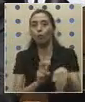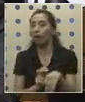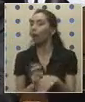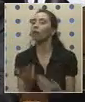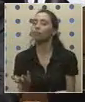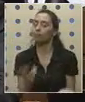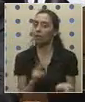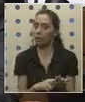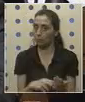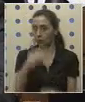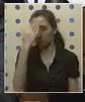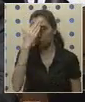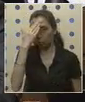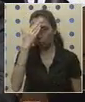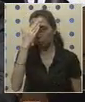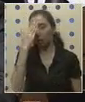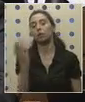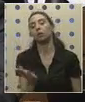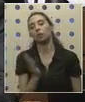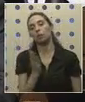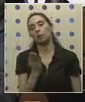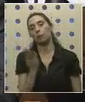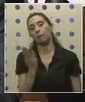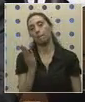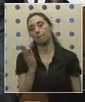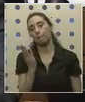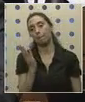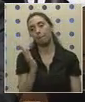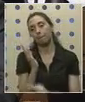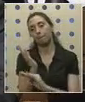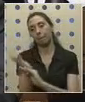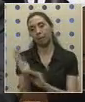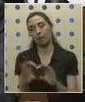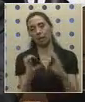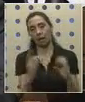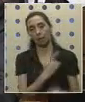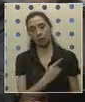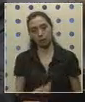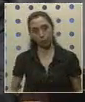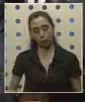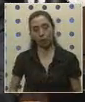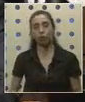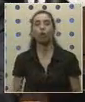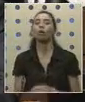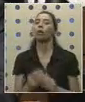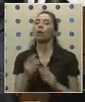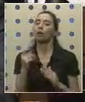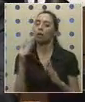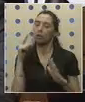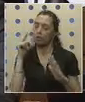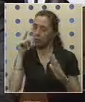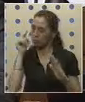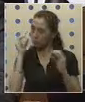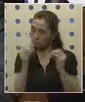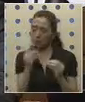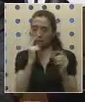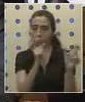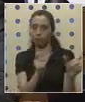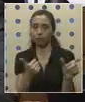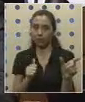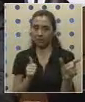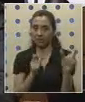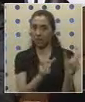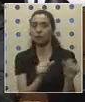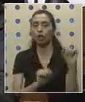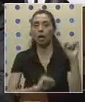realmente preocupante. Por lo tanto, pedimos desde esta Cámara, Diputados, que exista una exhaustiva, repito, fiscalización a las empresas de